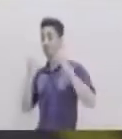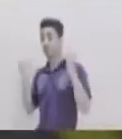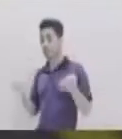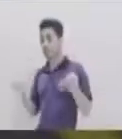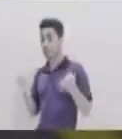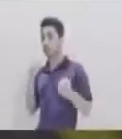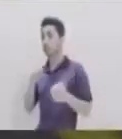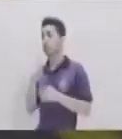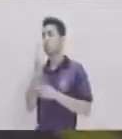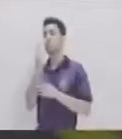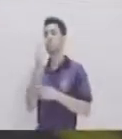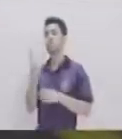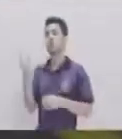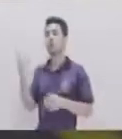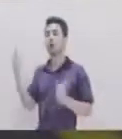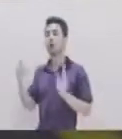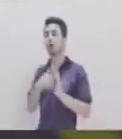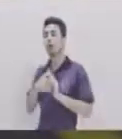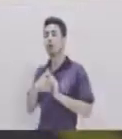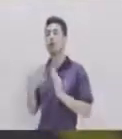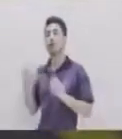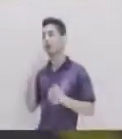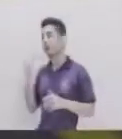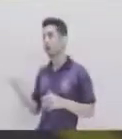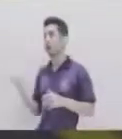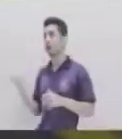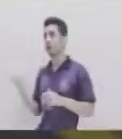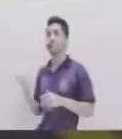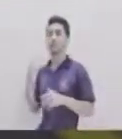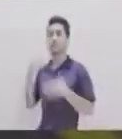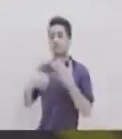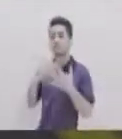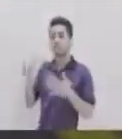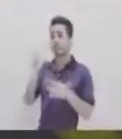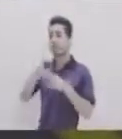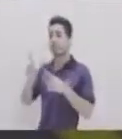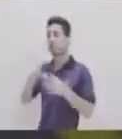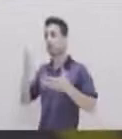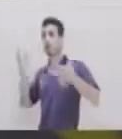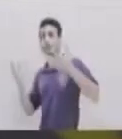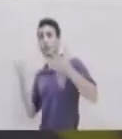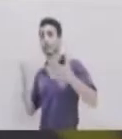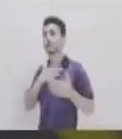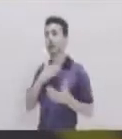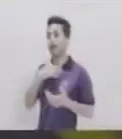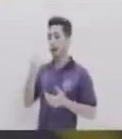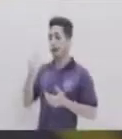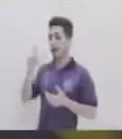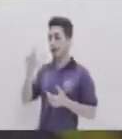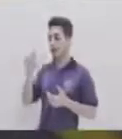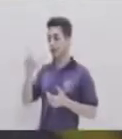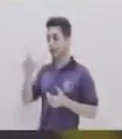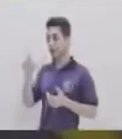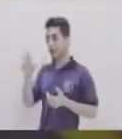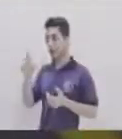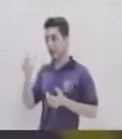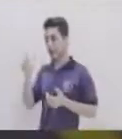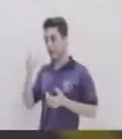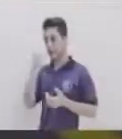¿Qué es lo único Que va a afectar acá O que va a ir provocando Que los objetos se muevan? Es la aceleración Que van a tener